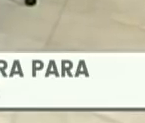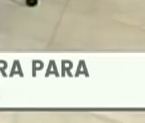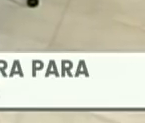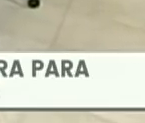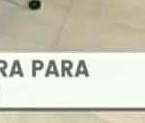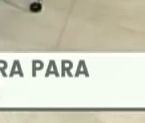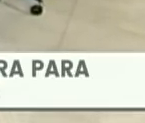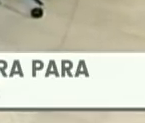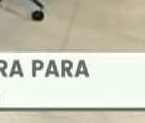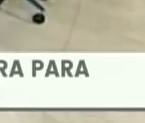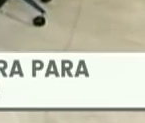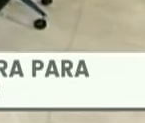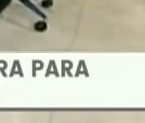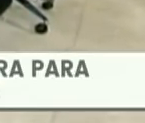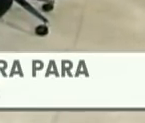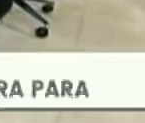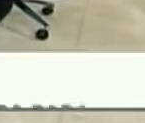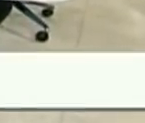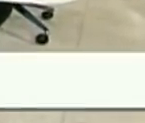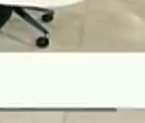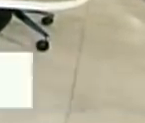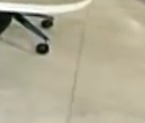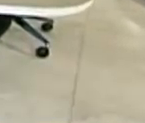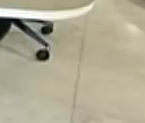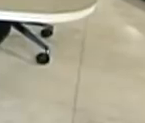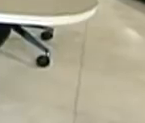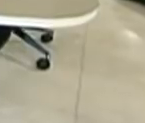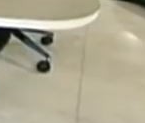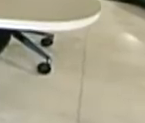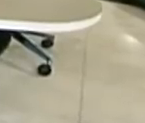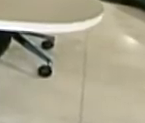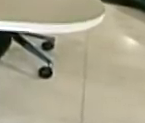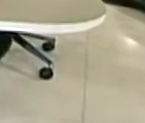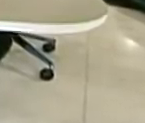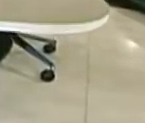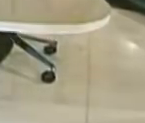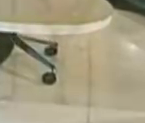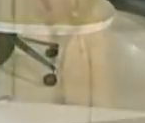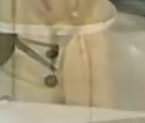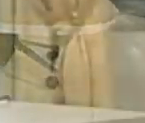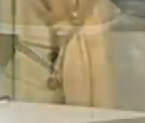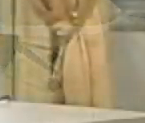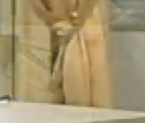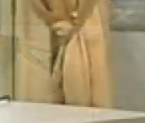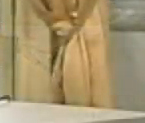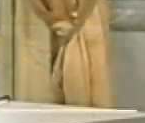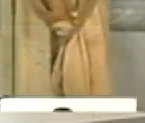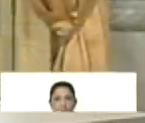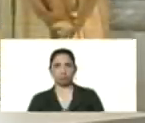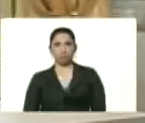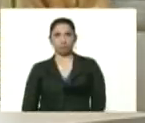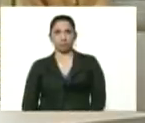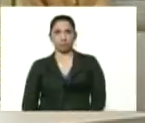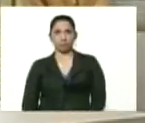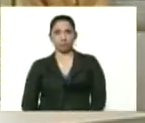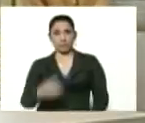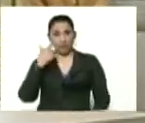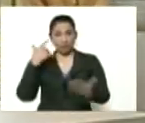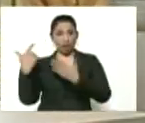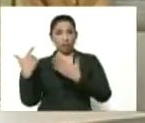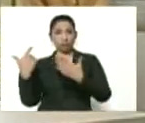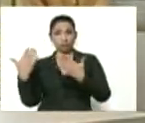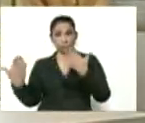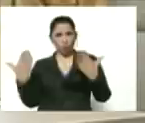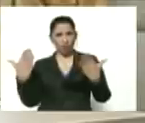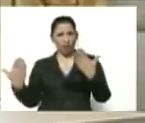el modelo salvaje del capitalismo de la oligarquía que desprecia a todos y a todas que